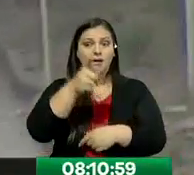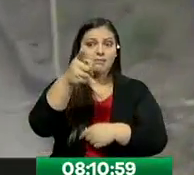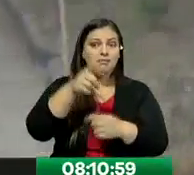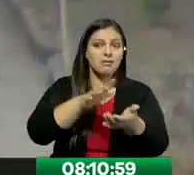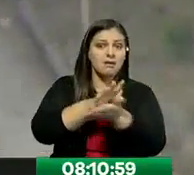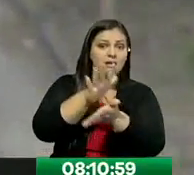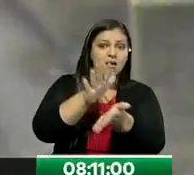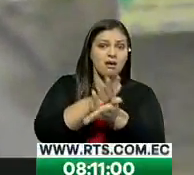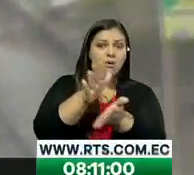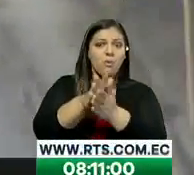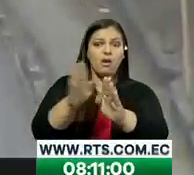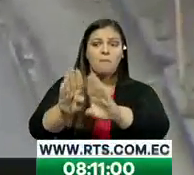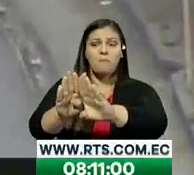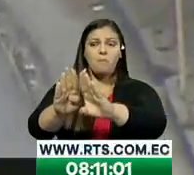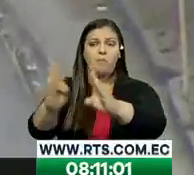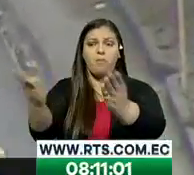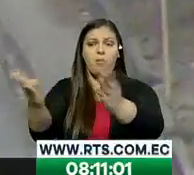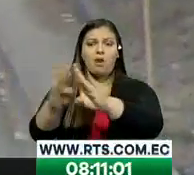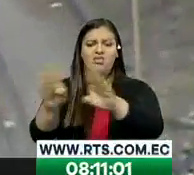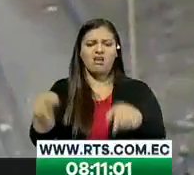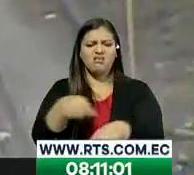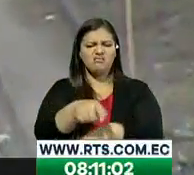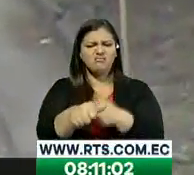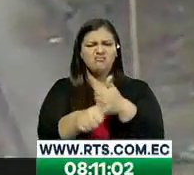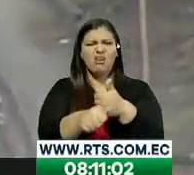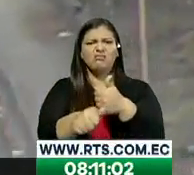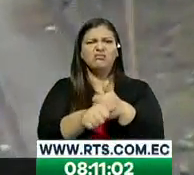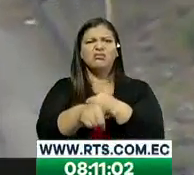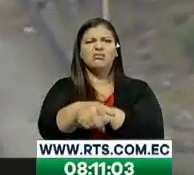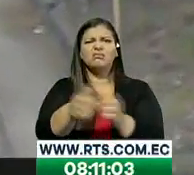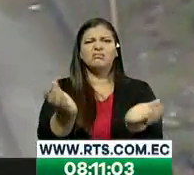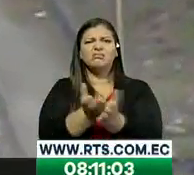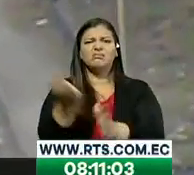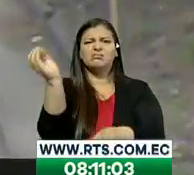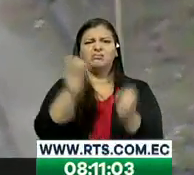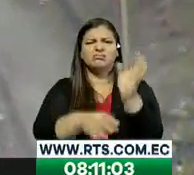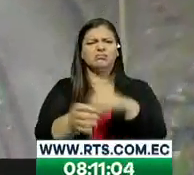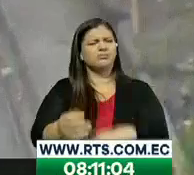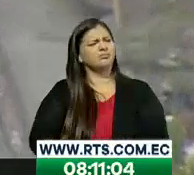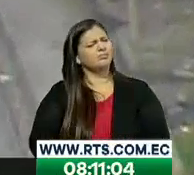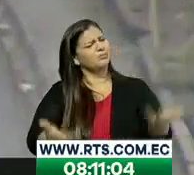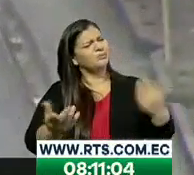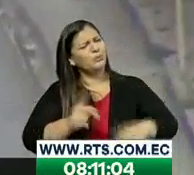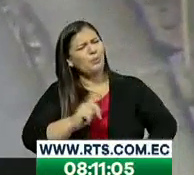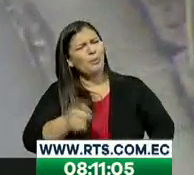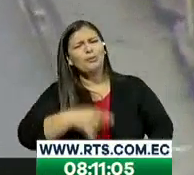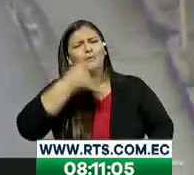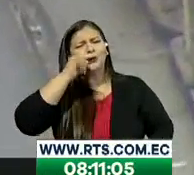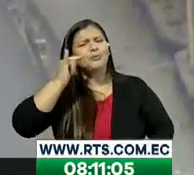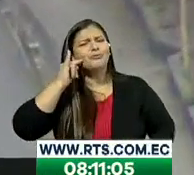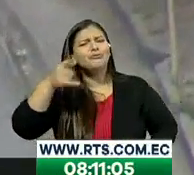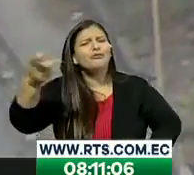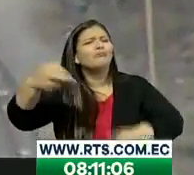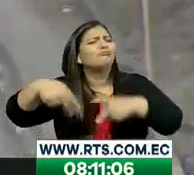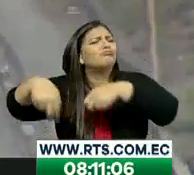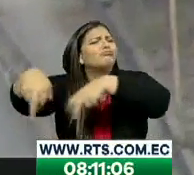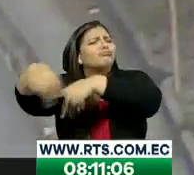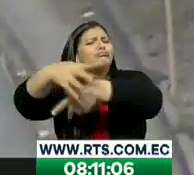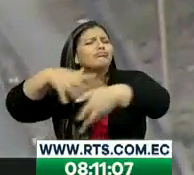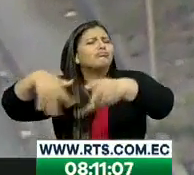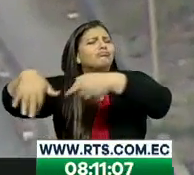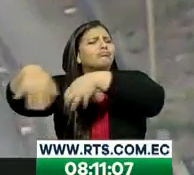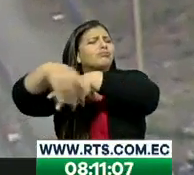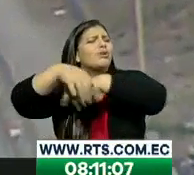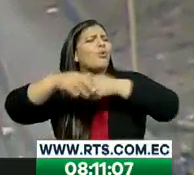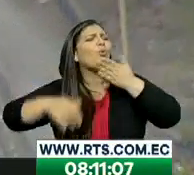de la institución. Por favor, ahí van los pequeños, nuestros hijos. Mi señora, buenos días. Lo que me ha gustado es que ustedes están bien organizadas.